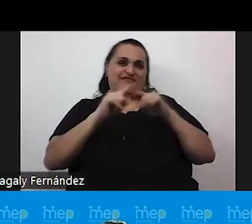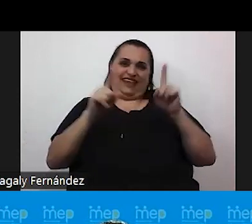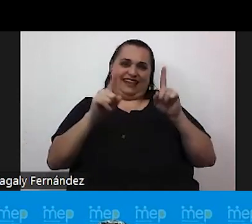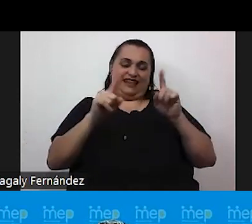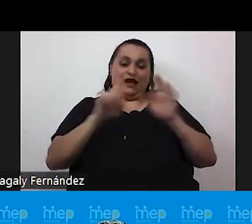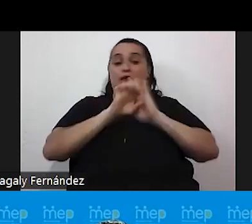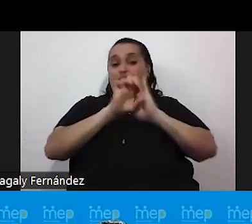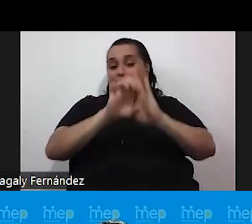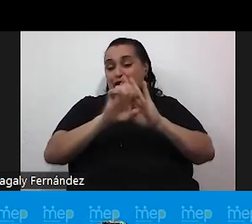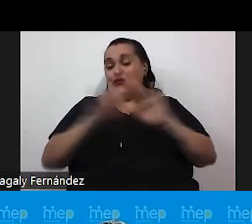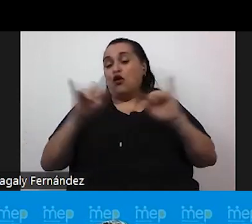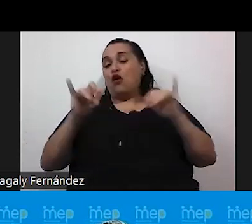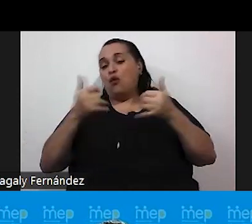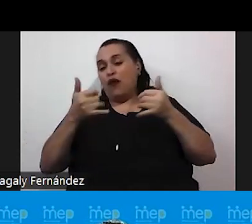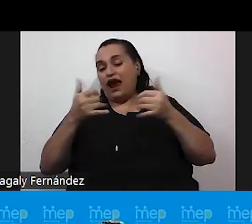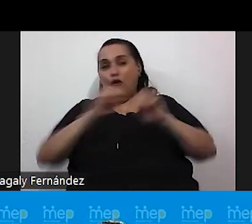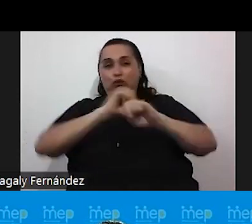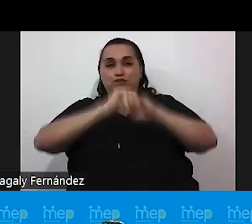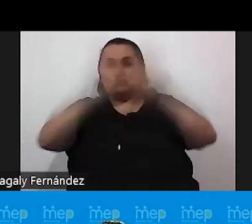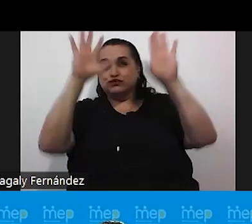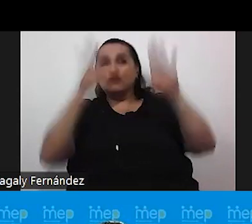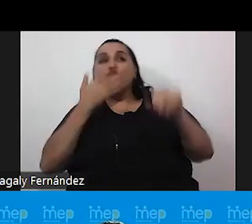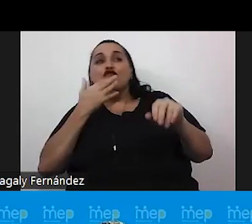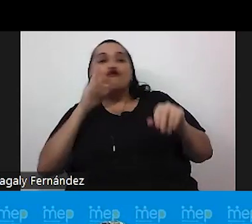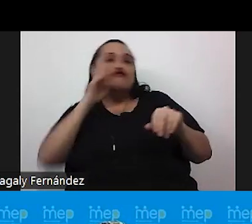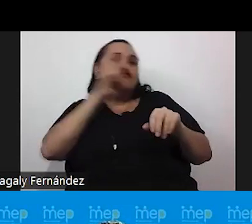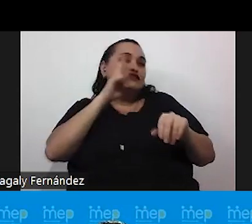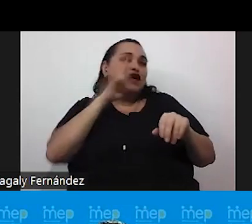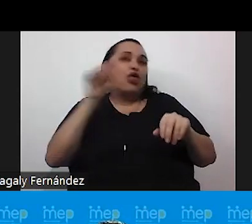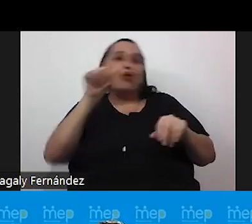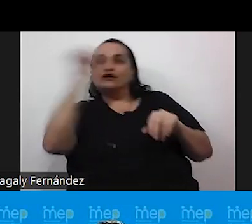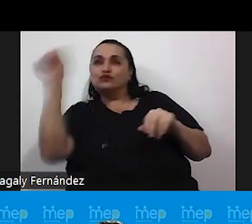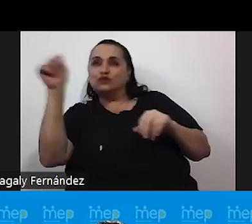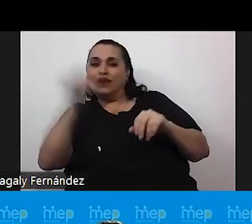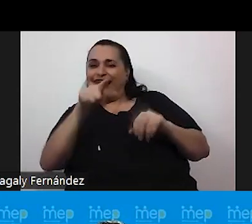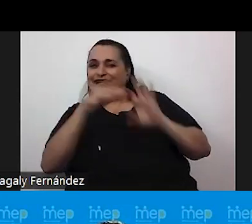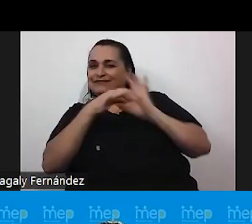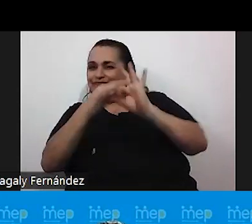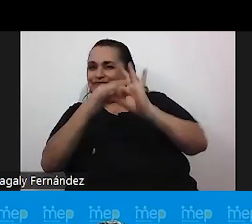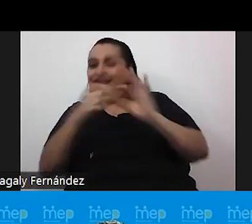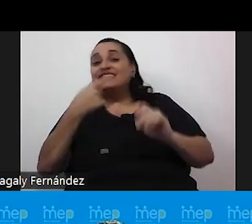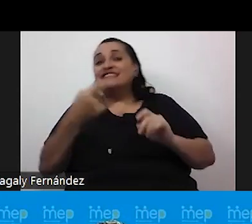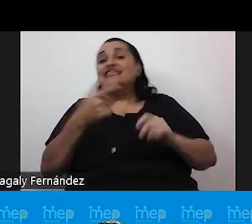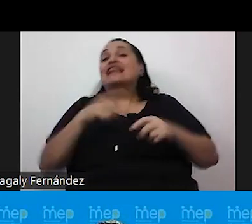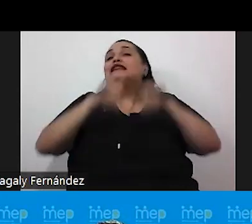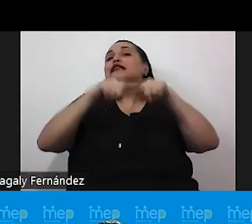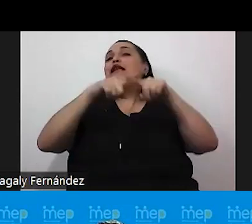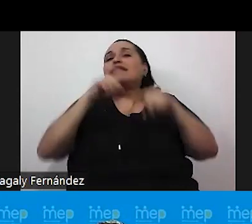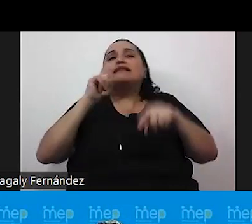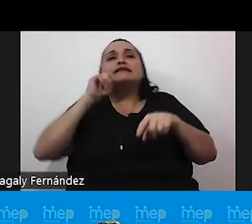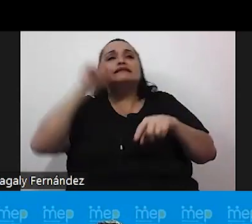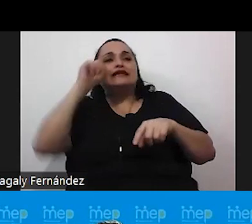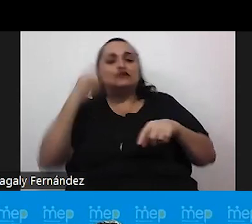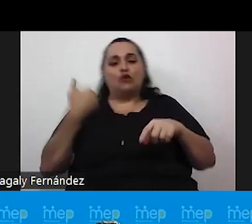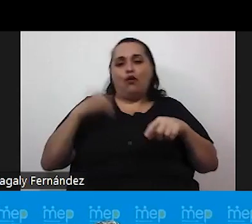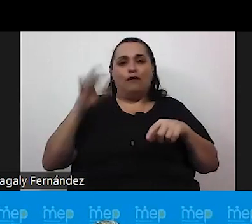juegos de pólvora, humos, nos indican acerca del sexo con el que van a ser un